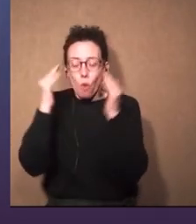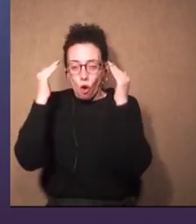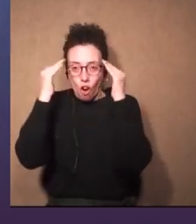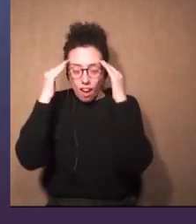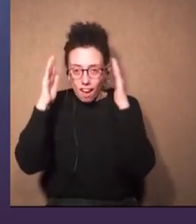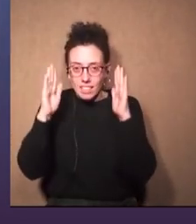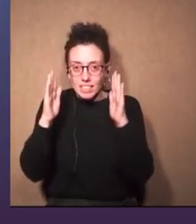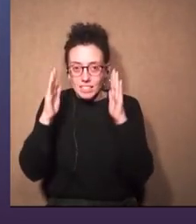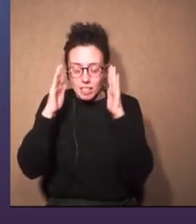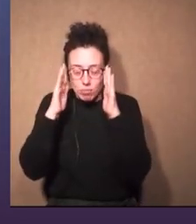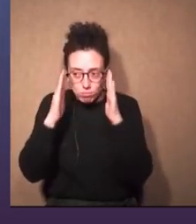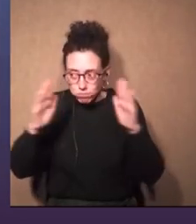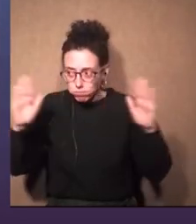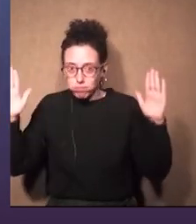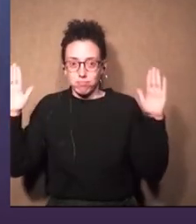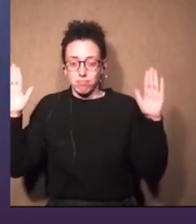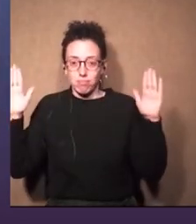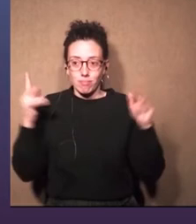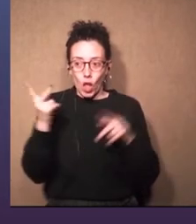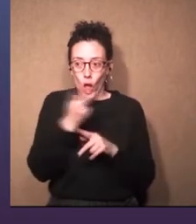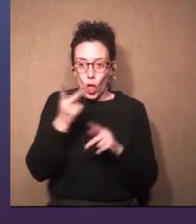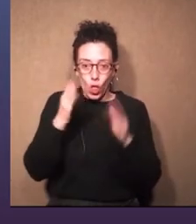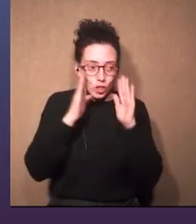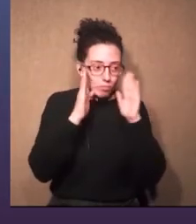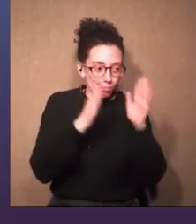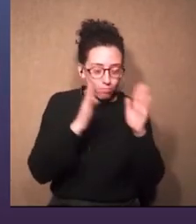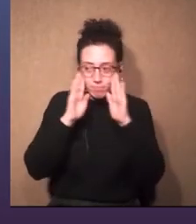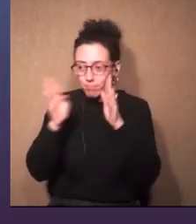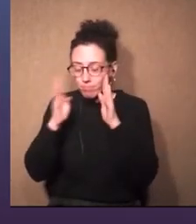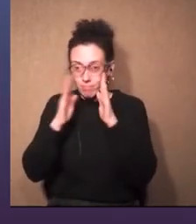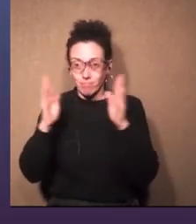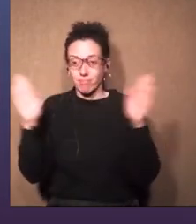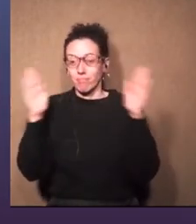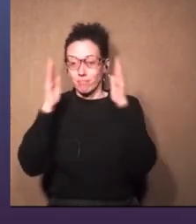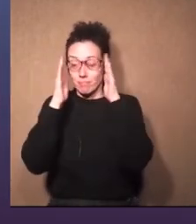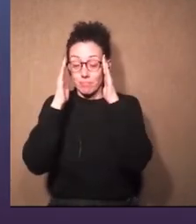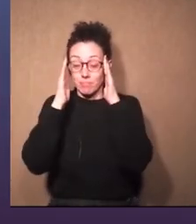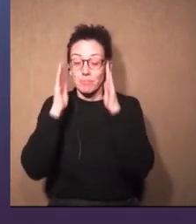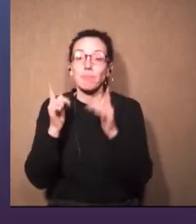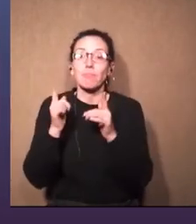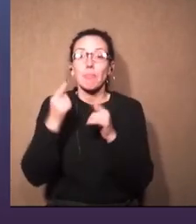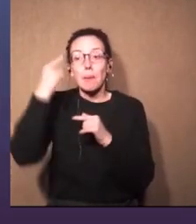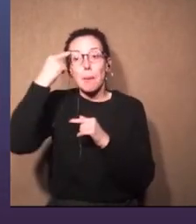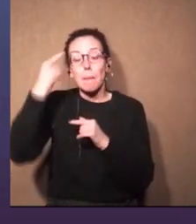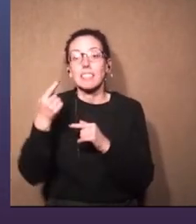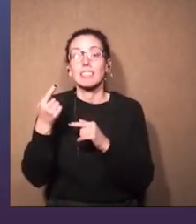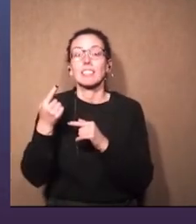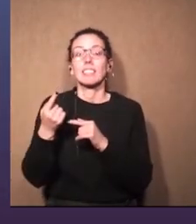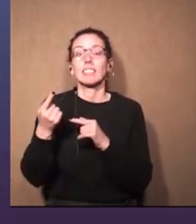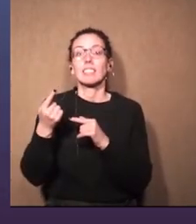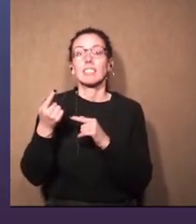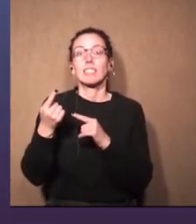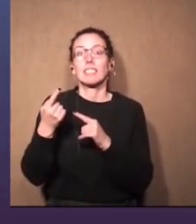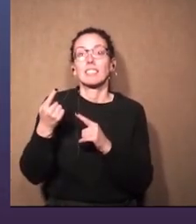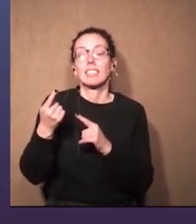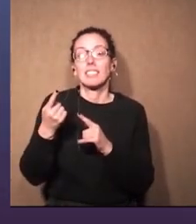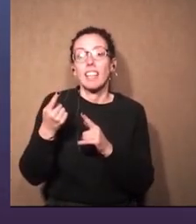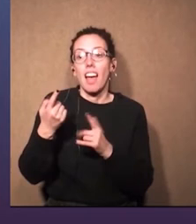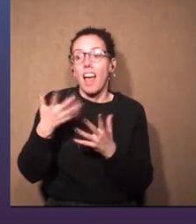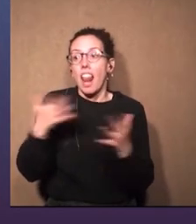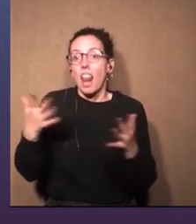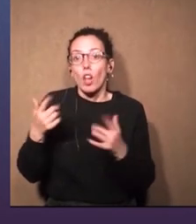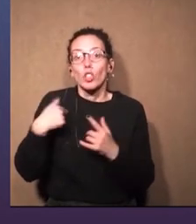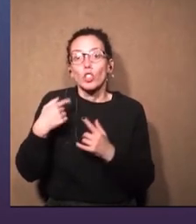es tener la cabeza en más de un momento del año a la vez, sea, el estar pensando en